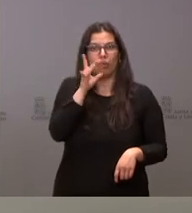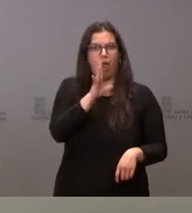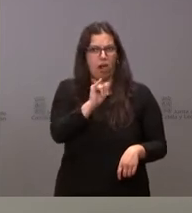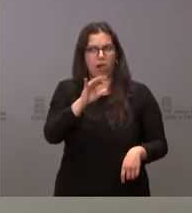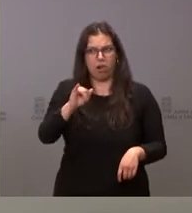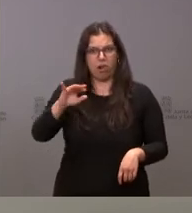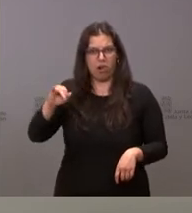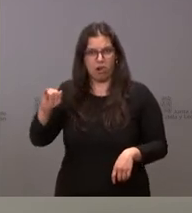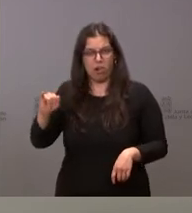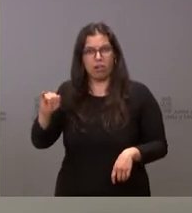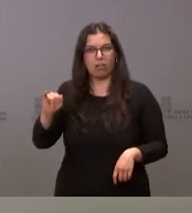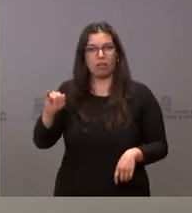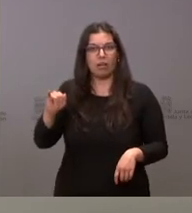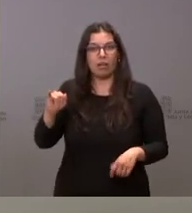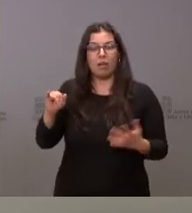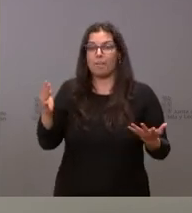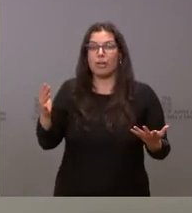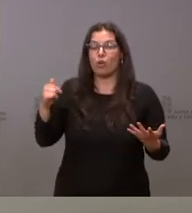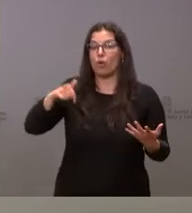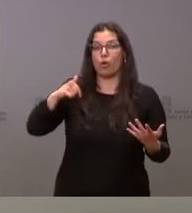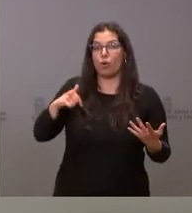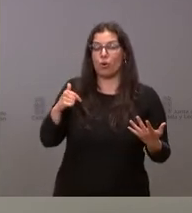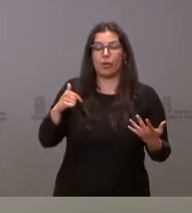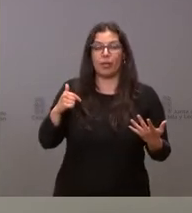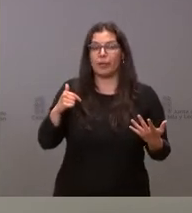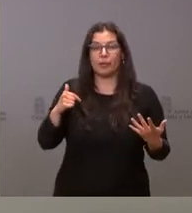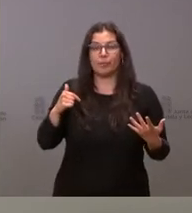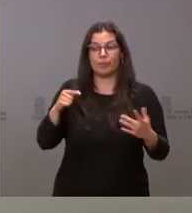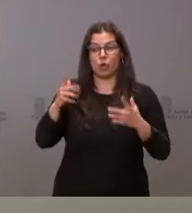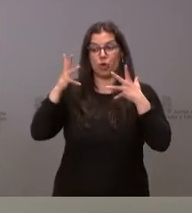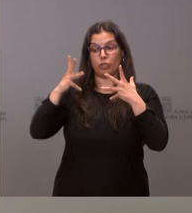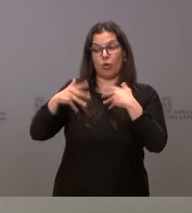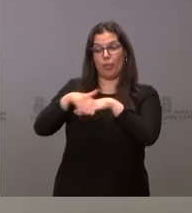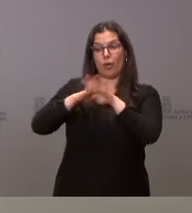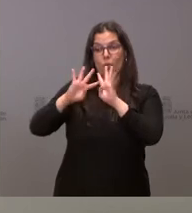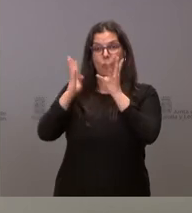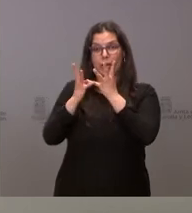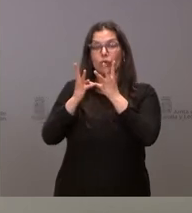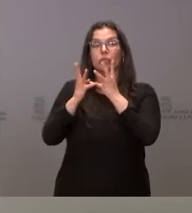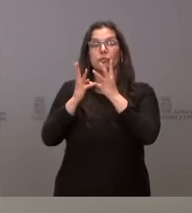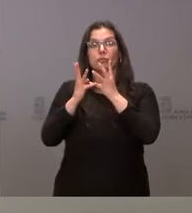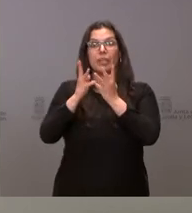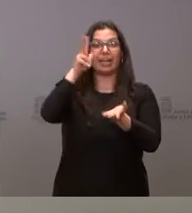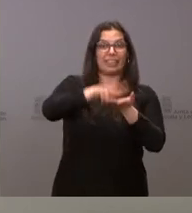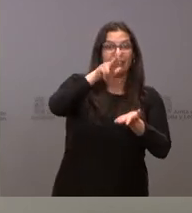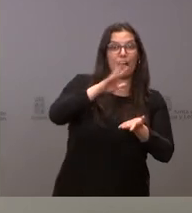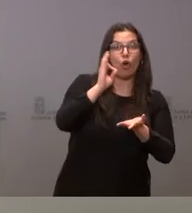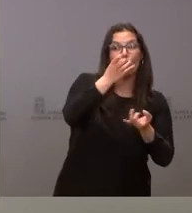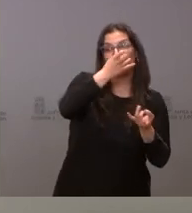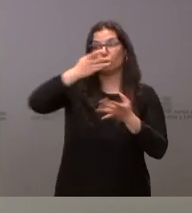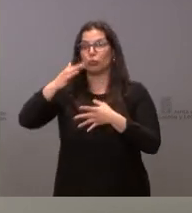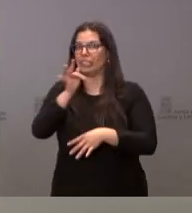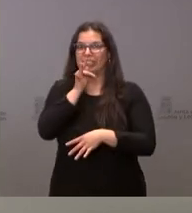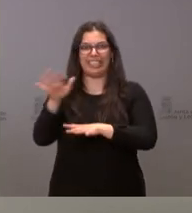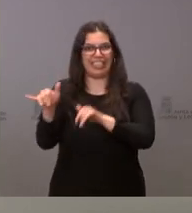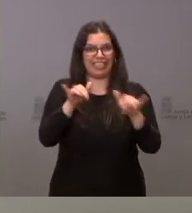pero hoy lo que no hemos hecho es ni nombrar sustitutos ni ratificarles. Por tanto, a medida que vayamos completando